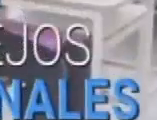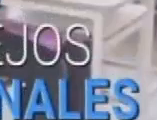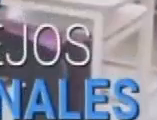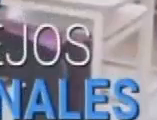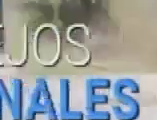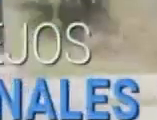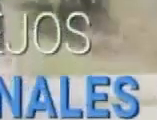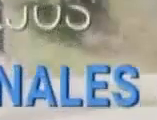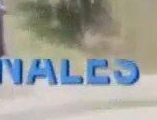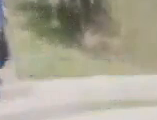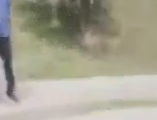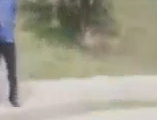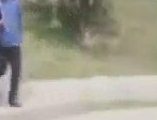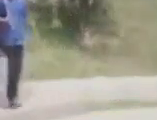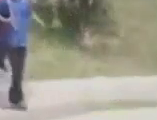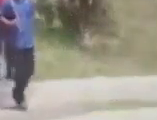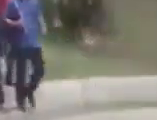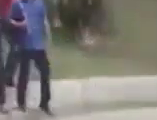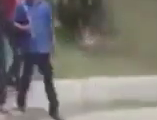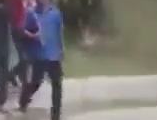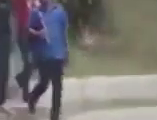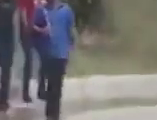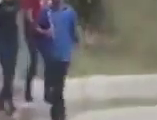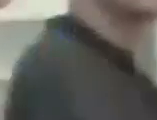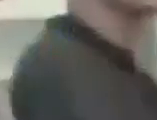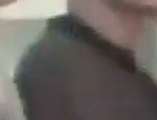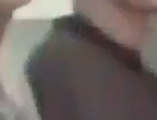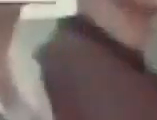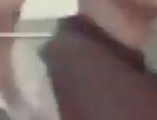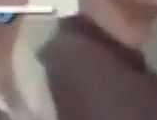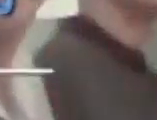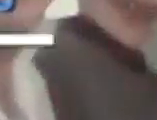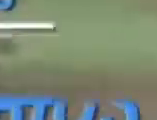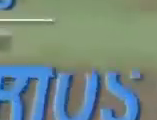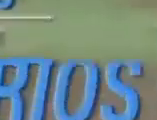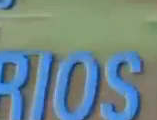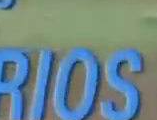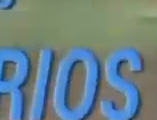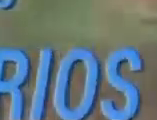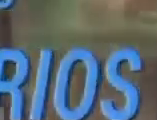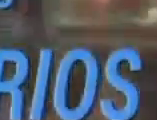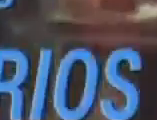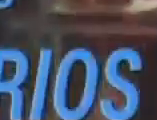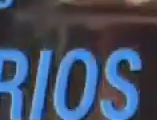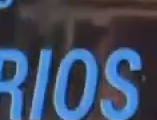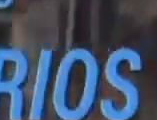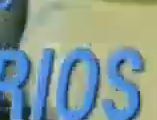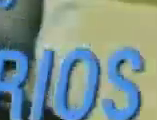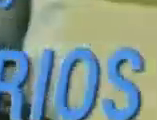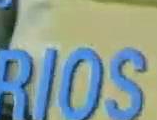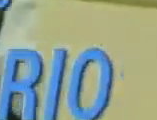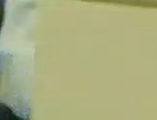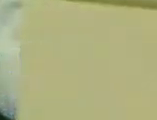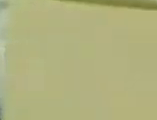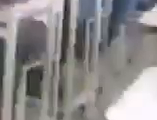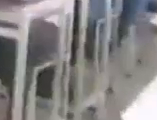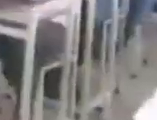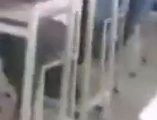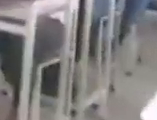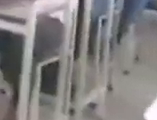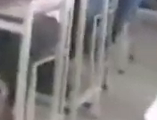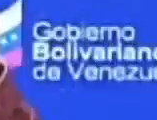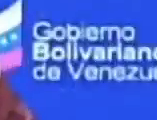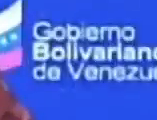.646 consejos comunales, 2.400 comunas y 5 centros